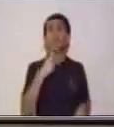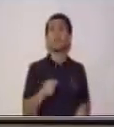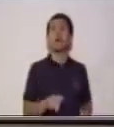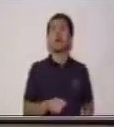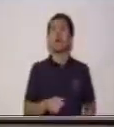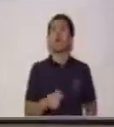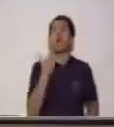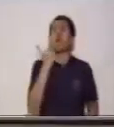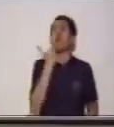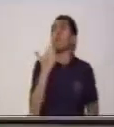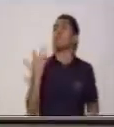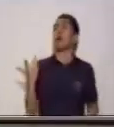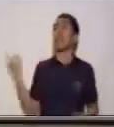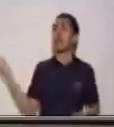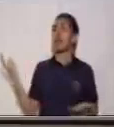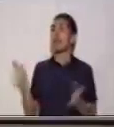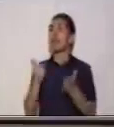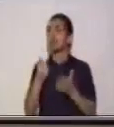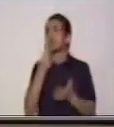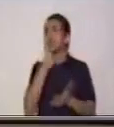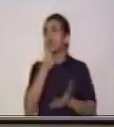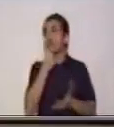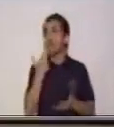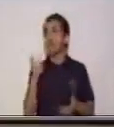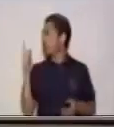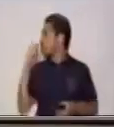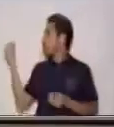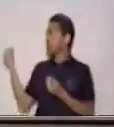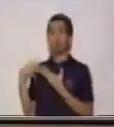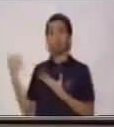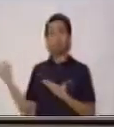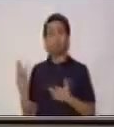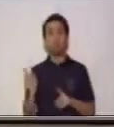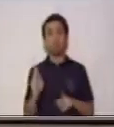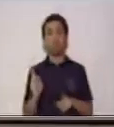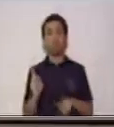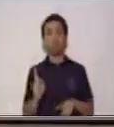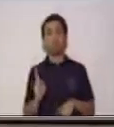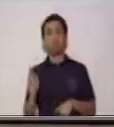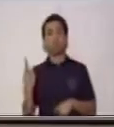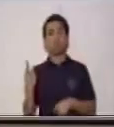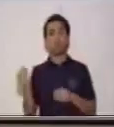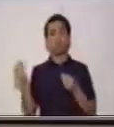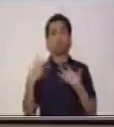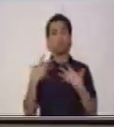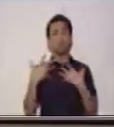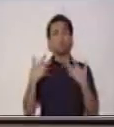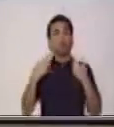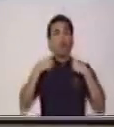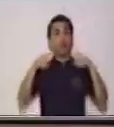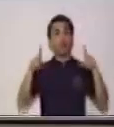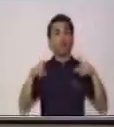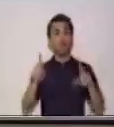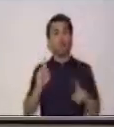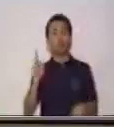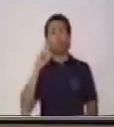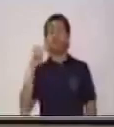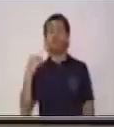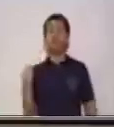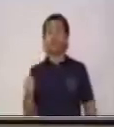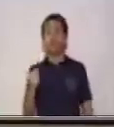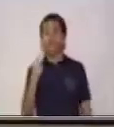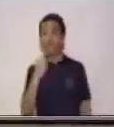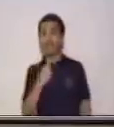En el anuncio publicitario no me lo dan como tal, porque esa es la idea, que yo me interese por